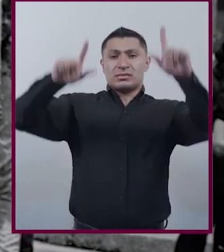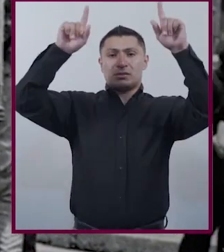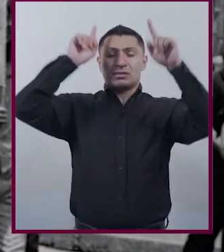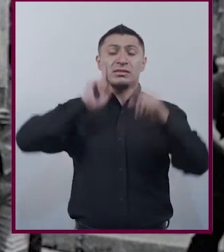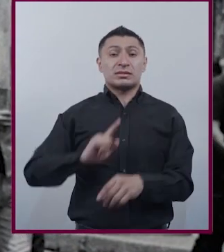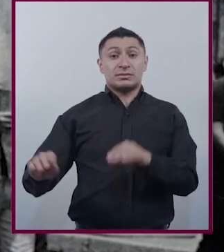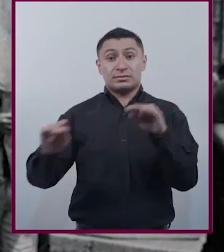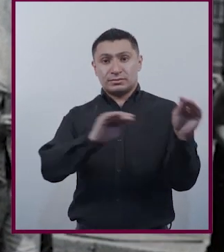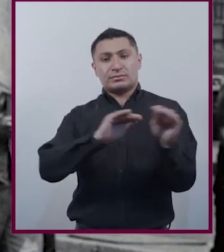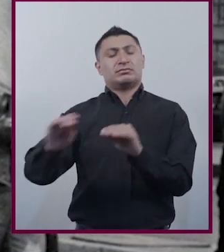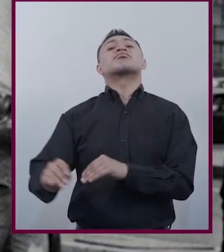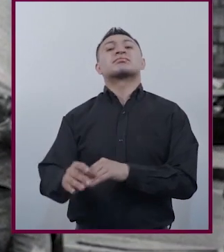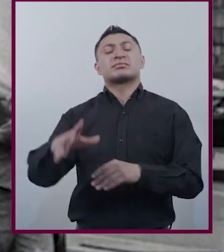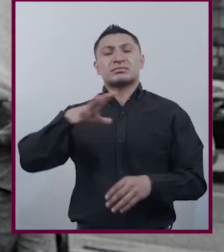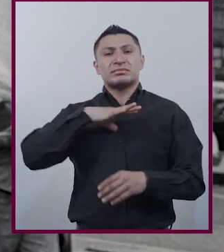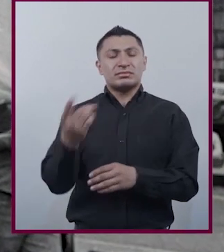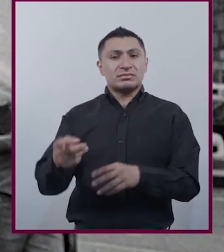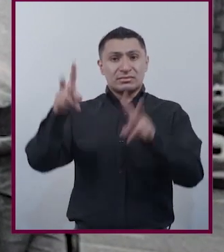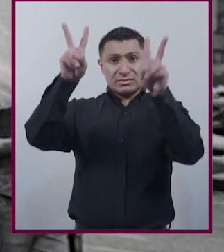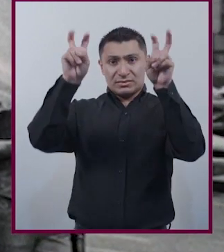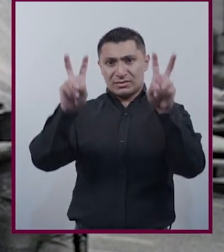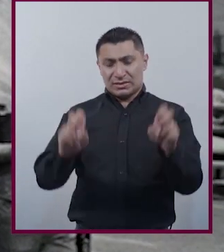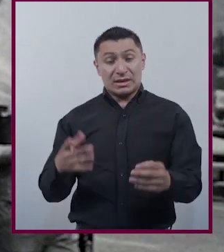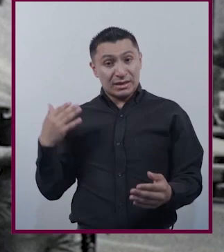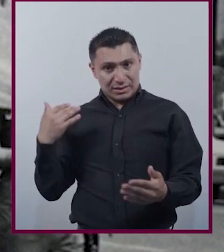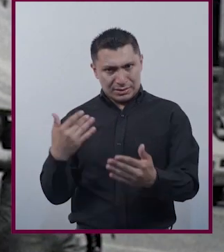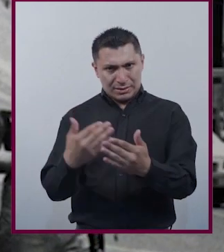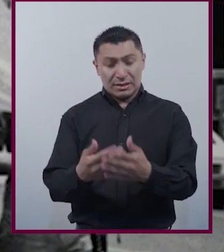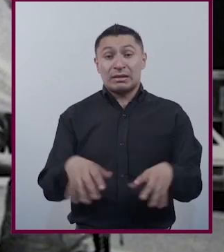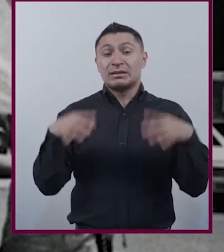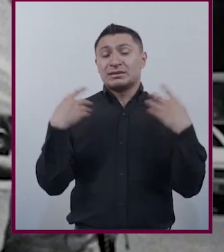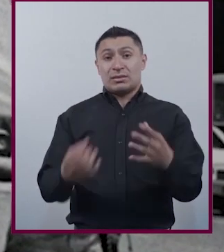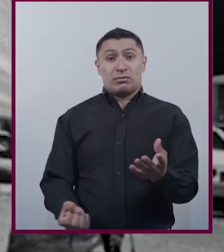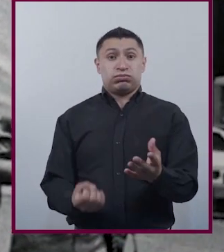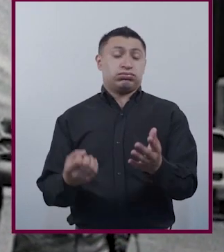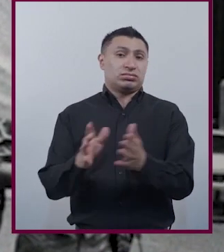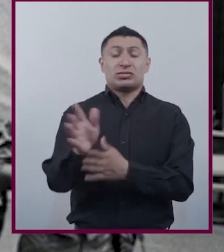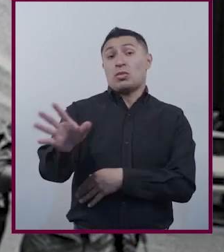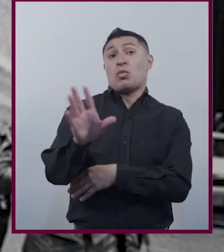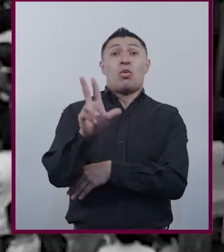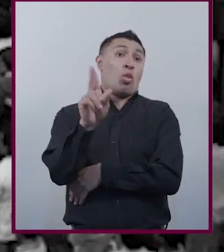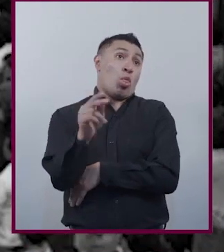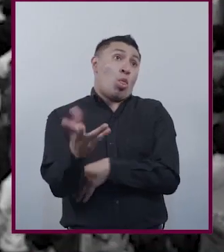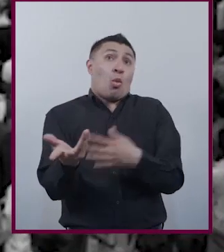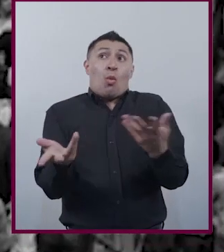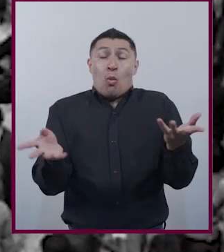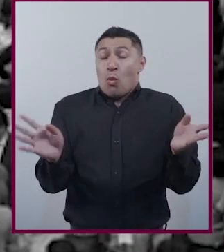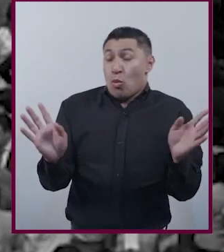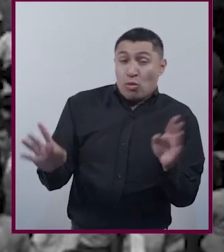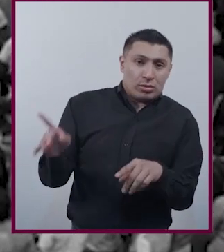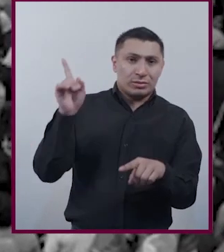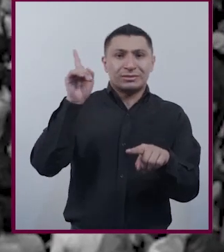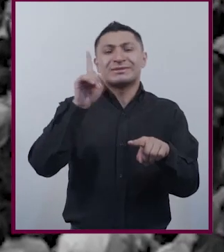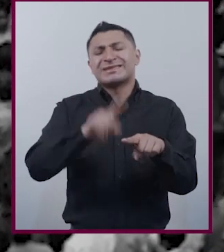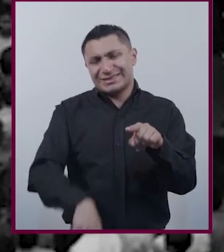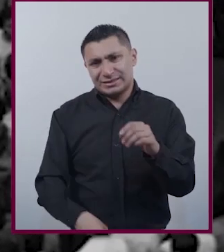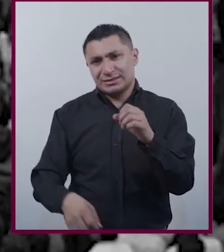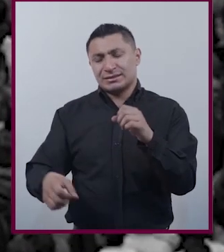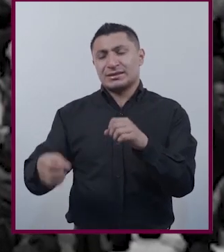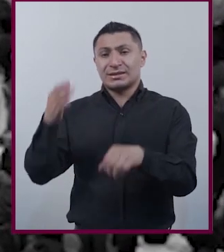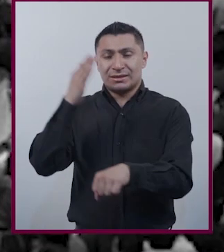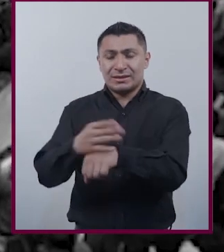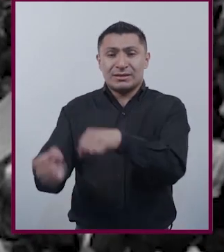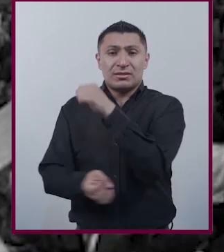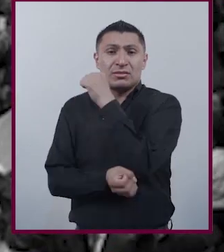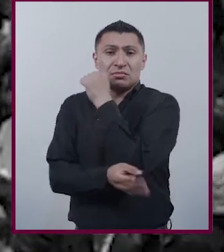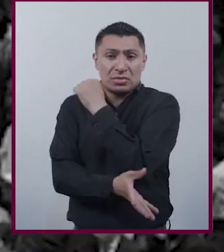Movimiento que planteaba temas hasta ese momento insólitos en la discusión pública Como la despenalización del aborto y